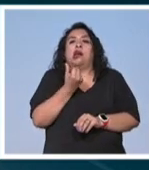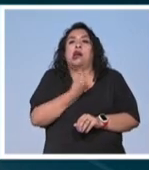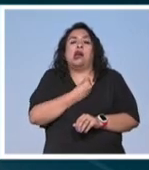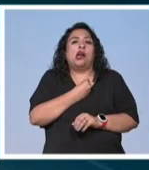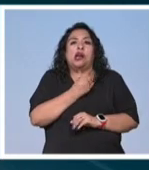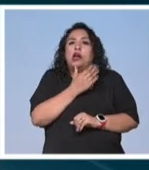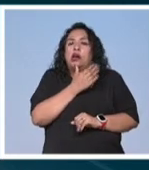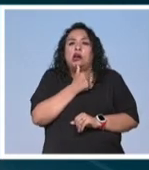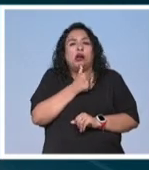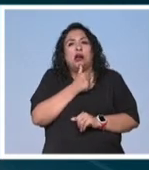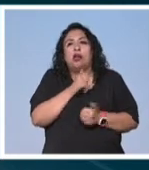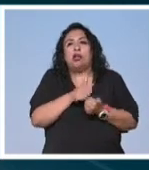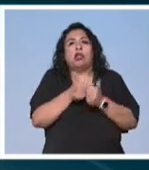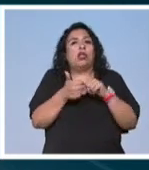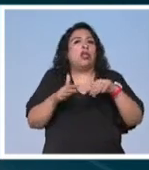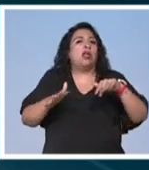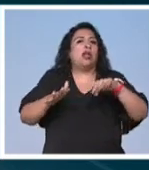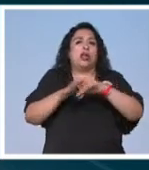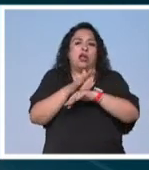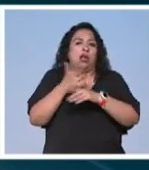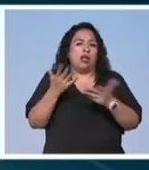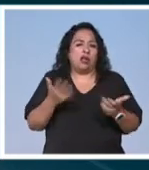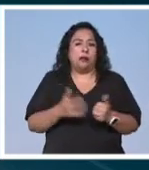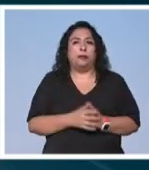más y se da este cambio